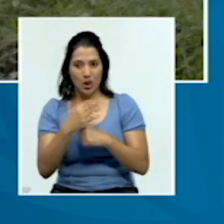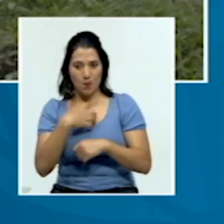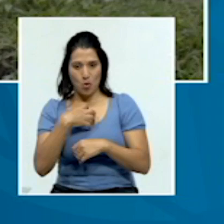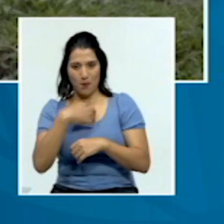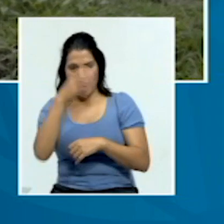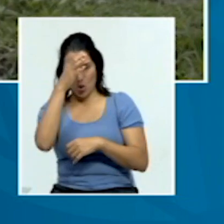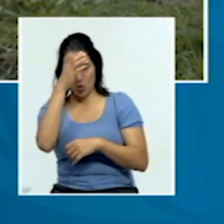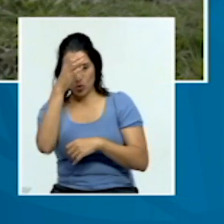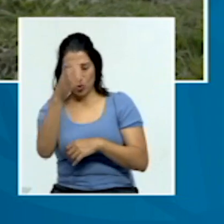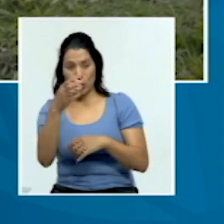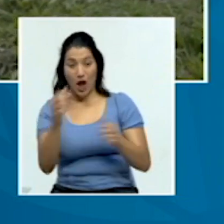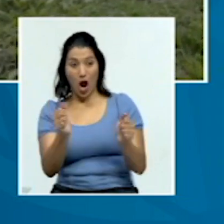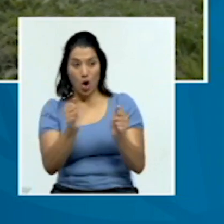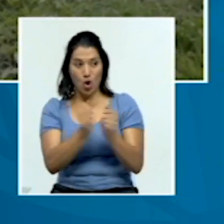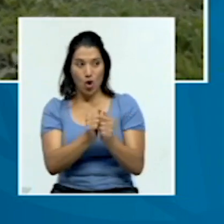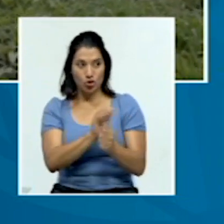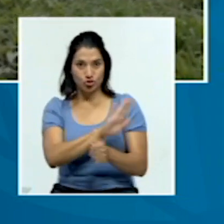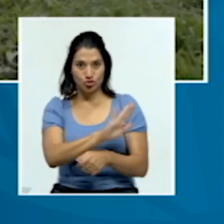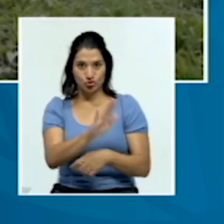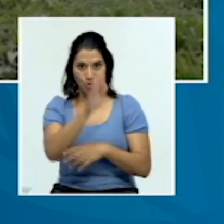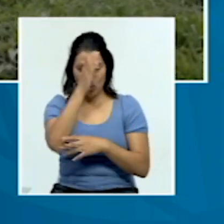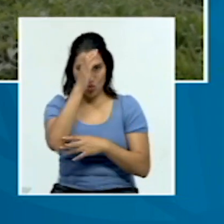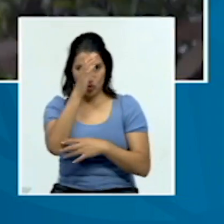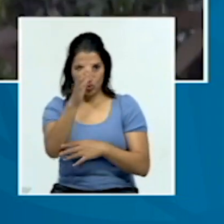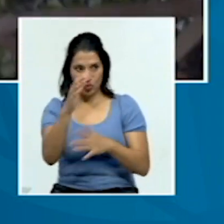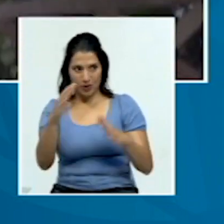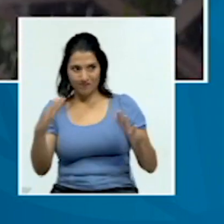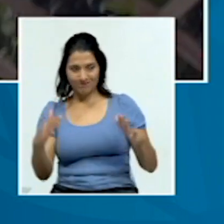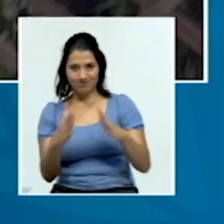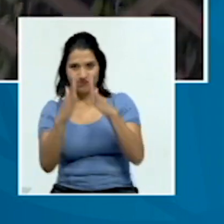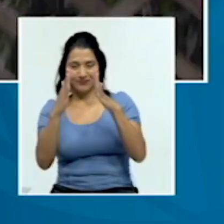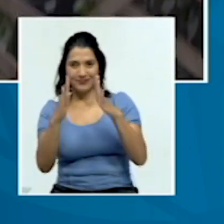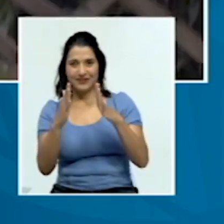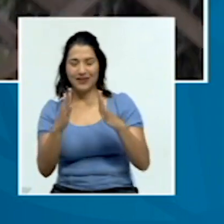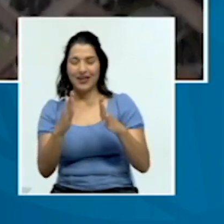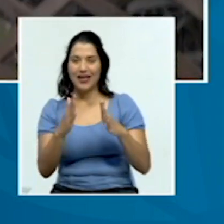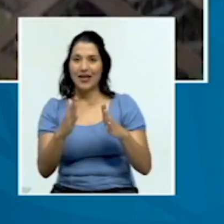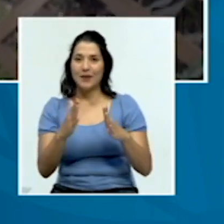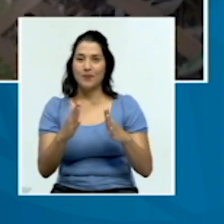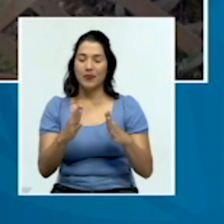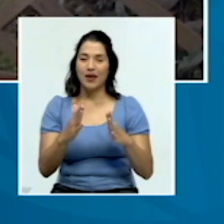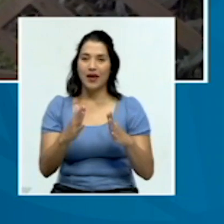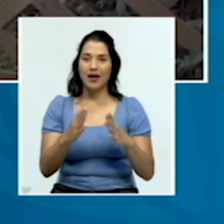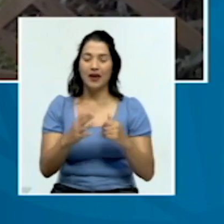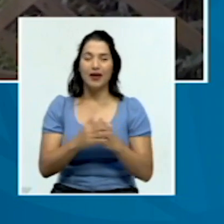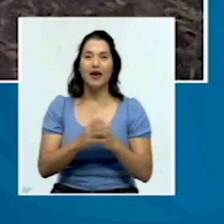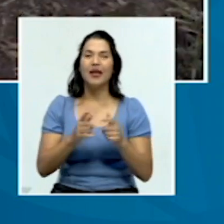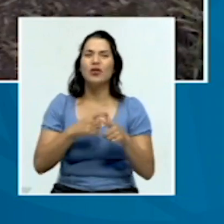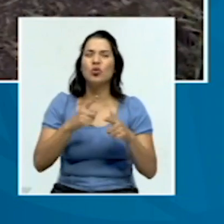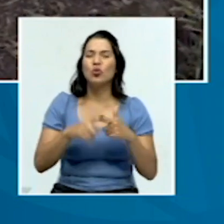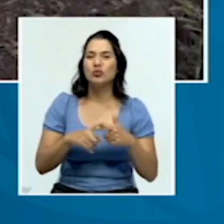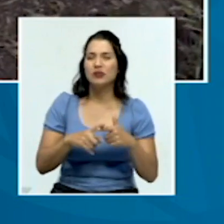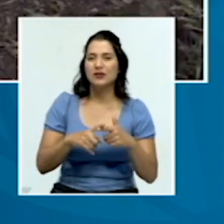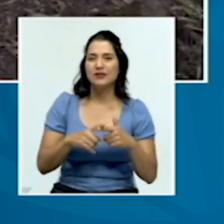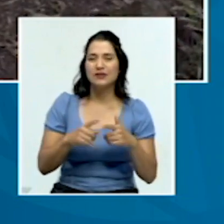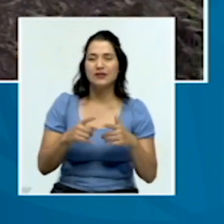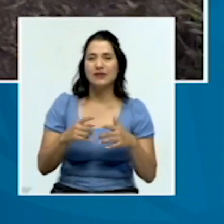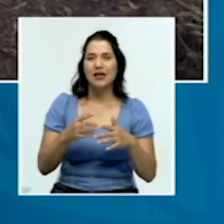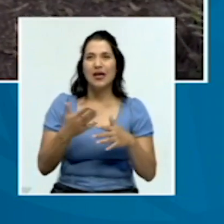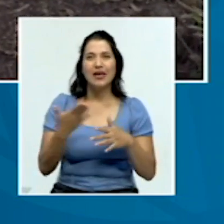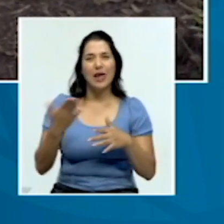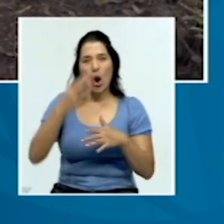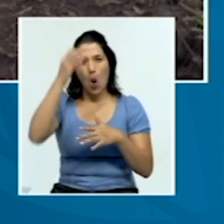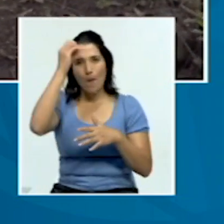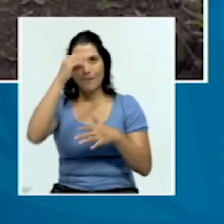contemporánea con la cultura indígena, es en ambos sentidos. ¿Cómo reaccionaron los estudiantes